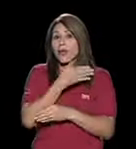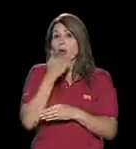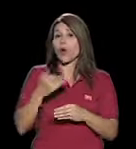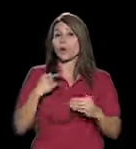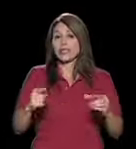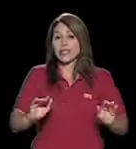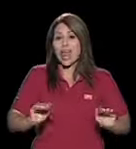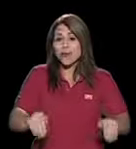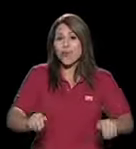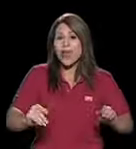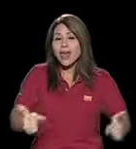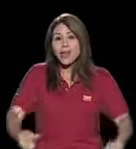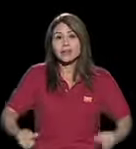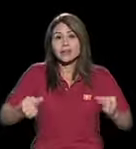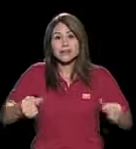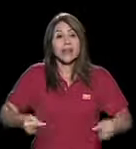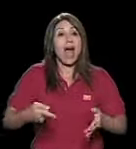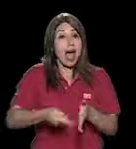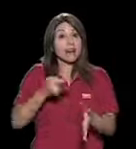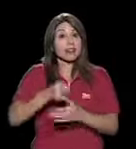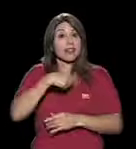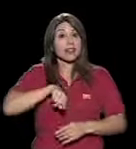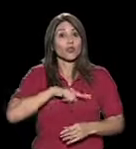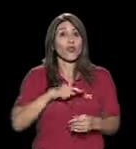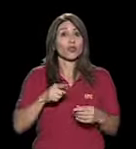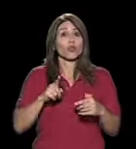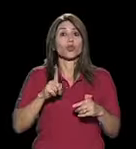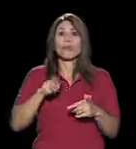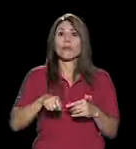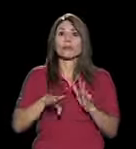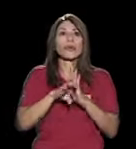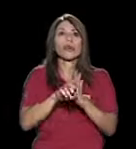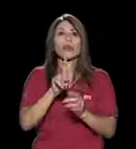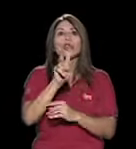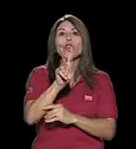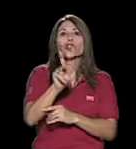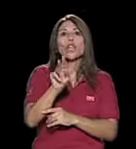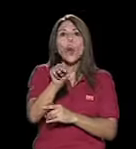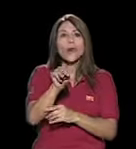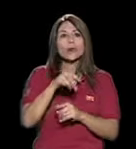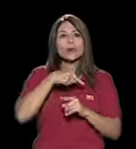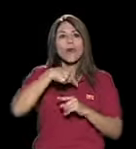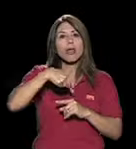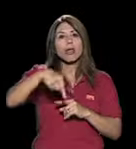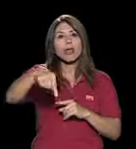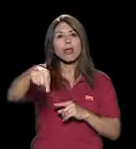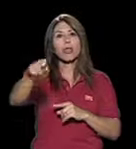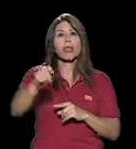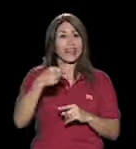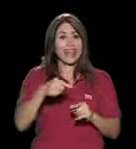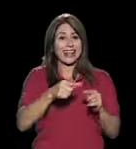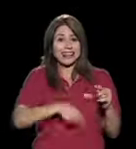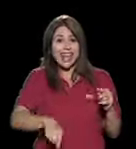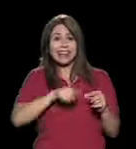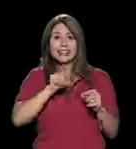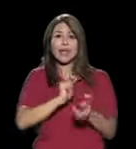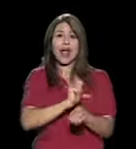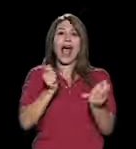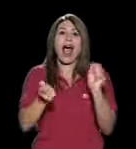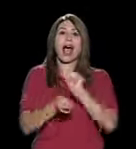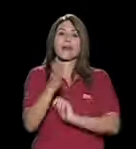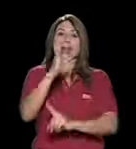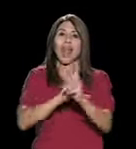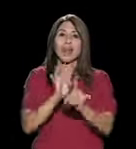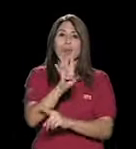silla de ruedas, verdad, porque a veces en la silla de ruedas tenemos que recorrer, a veces recorro dos kilómetros, tres kilómetros, yo las llantas las tengo que cambiar cada